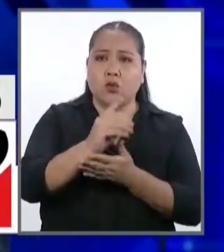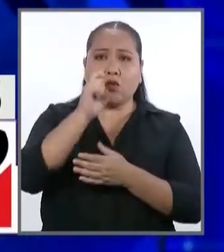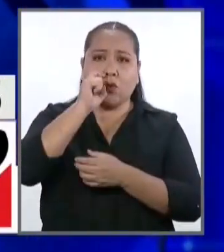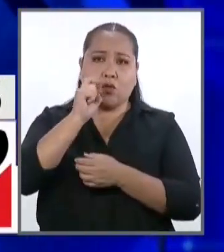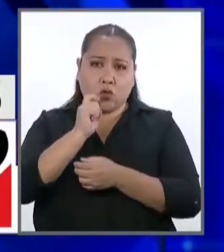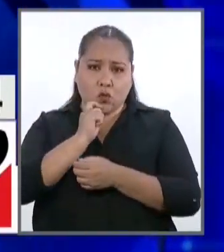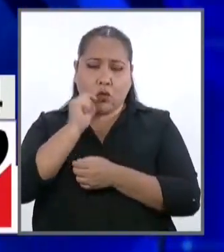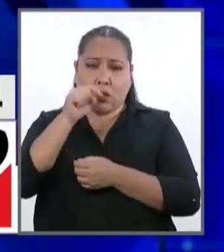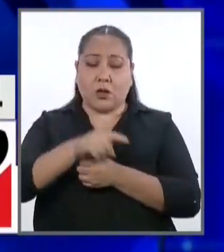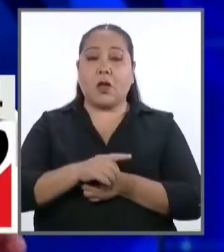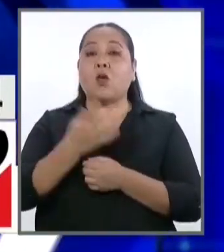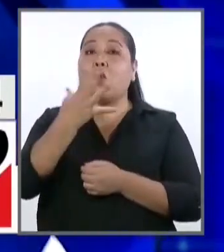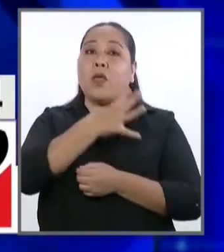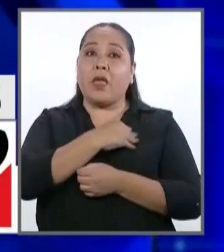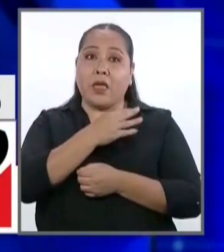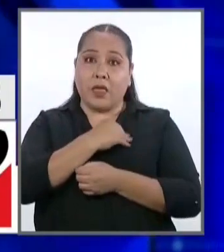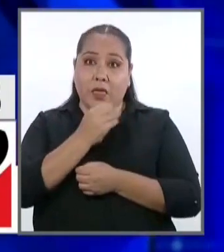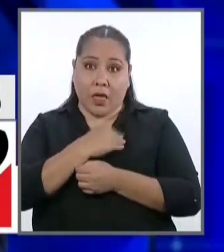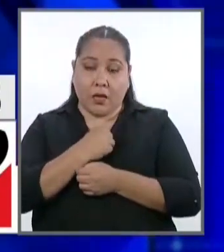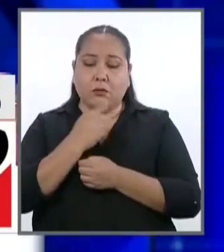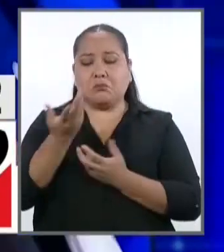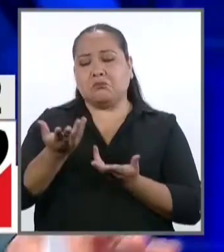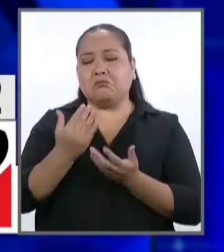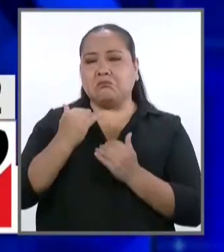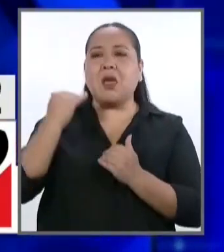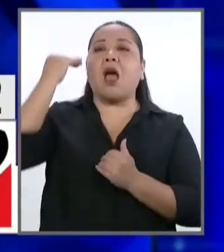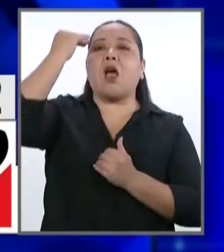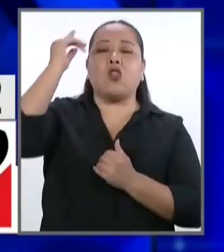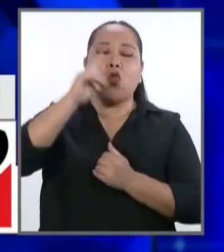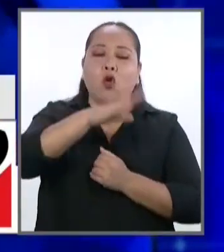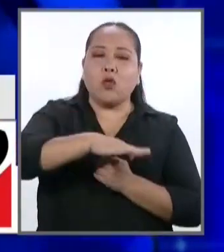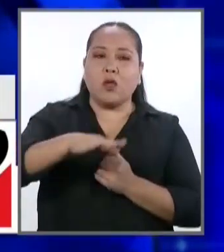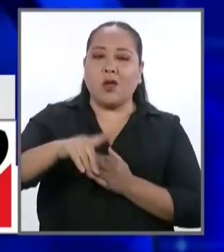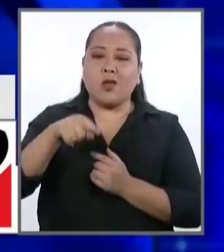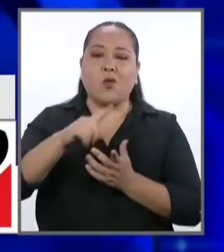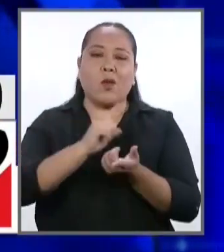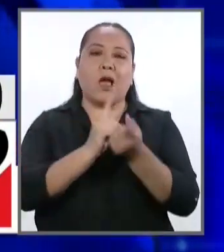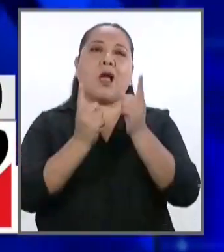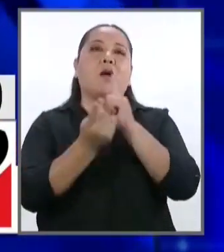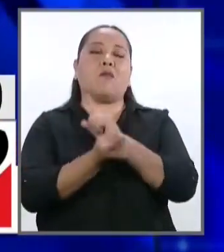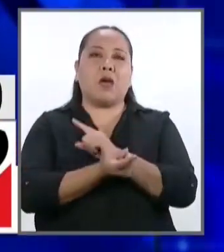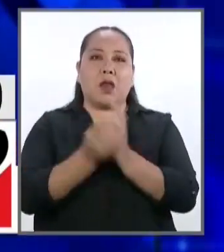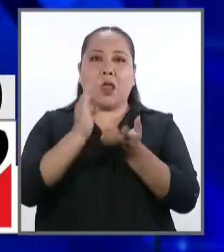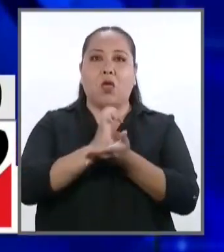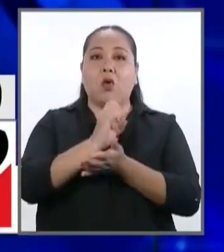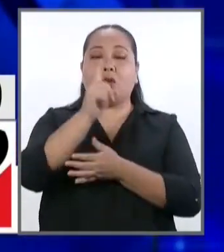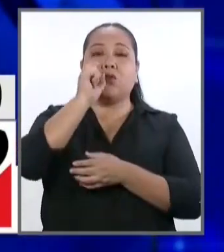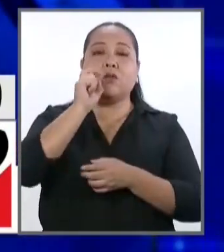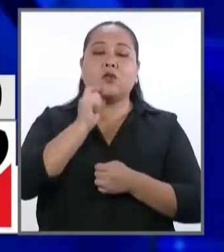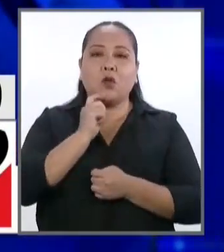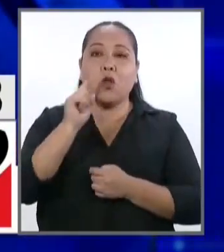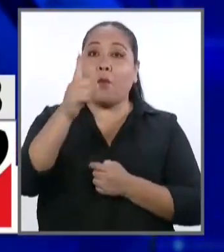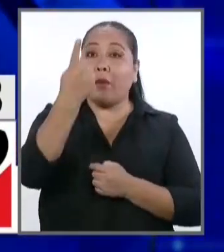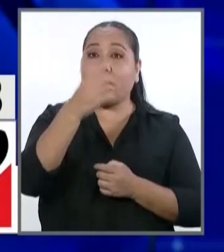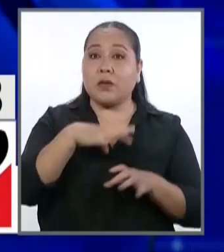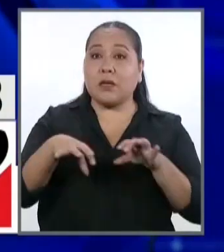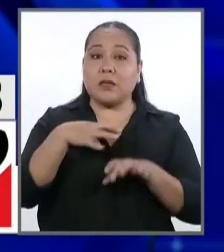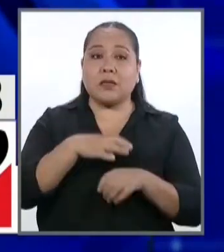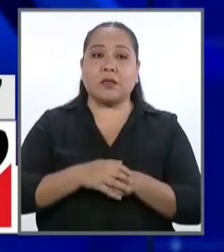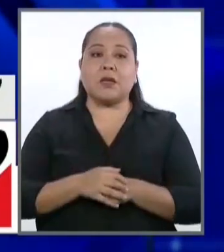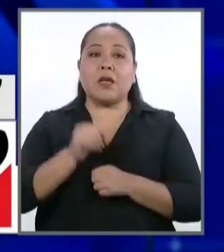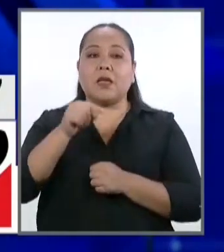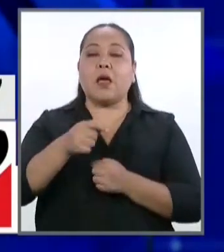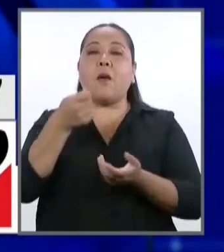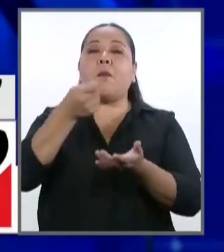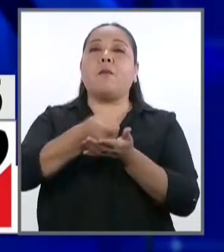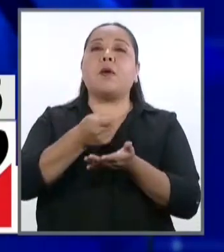edad razonable, no desde niños, que puede eso tergiversar la educación sexual. Lo primero que se tiene que hacer es invertir